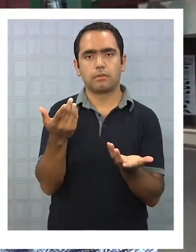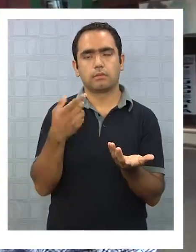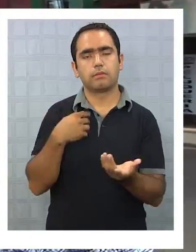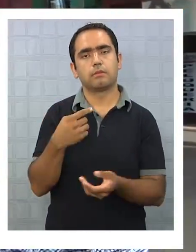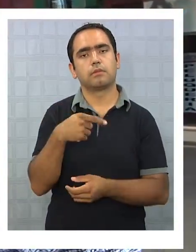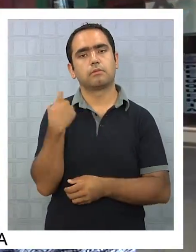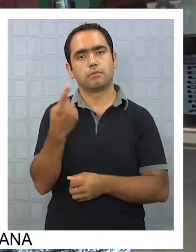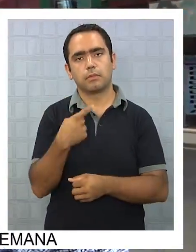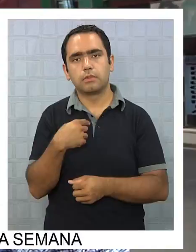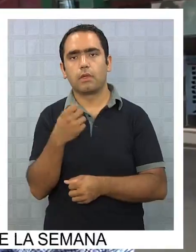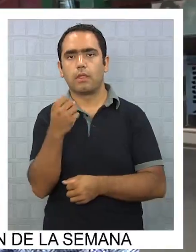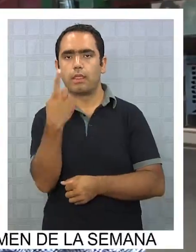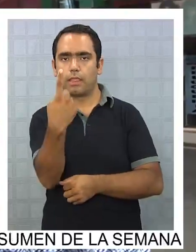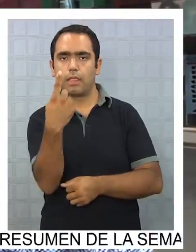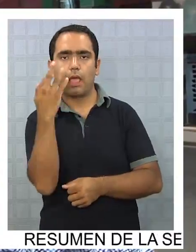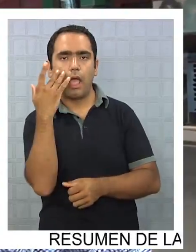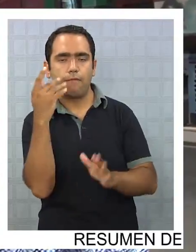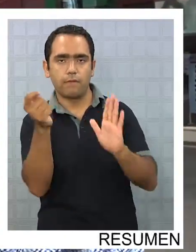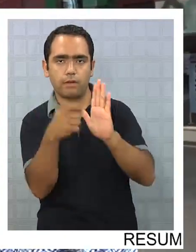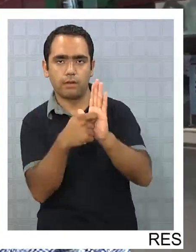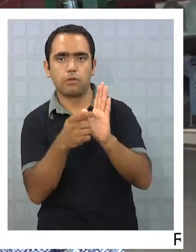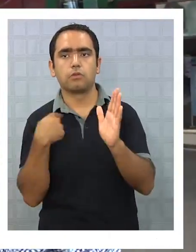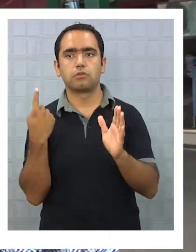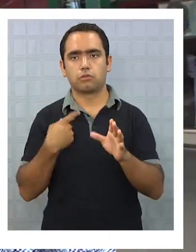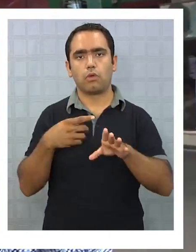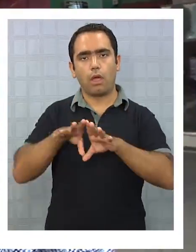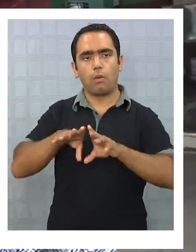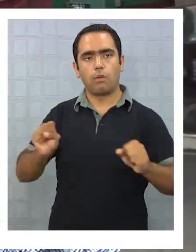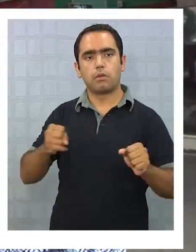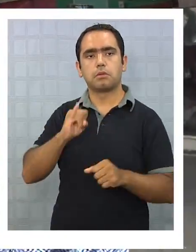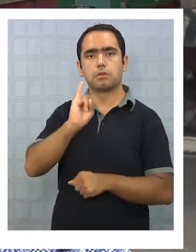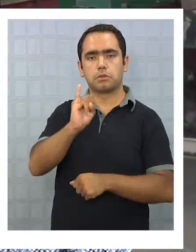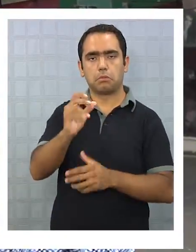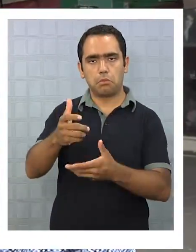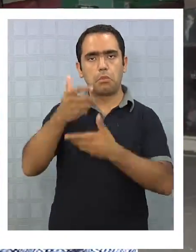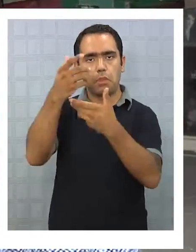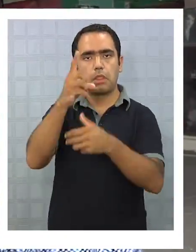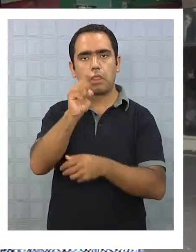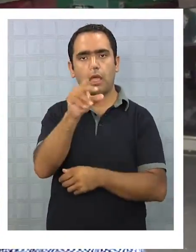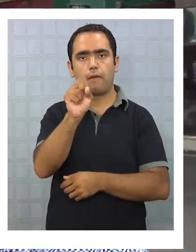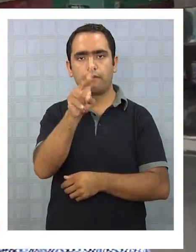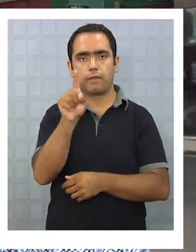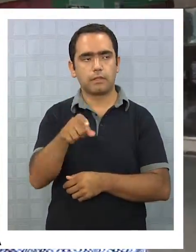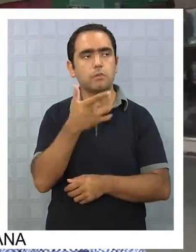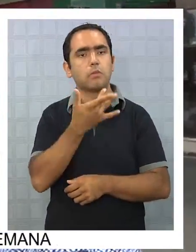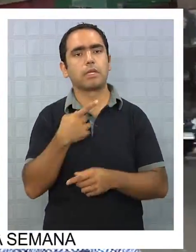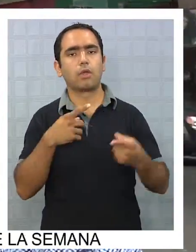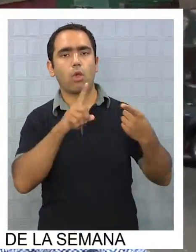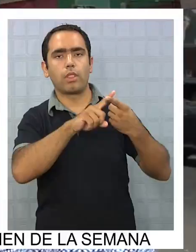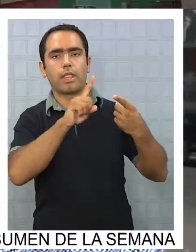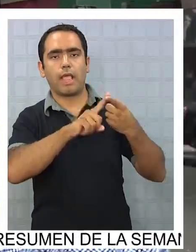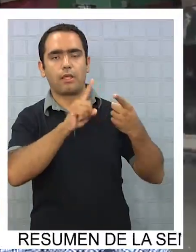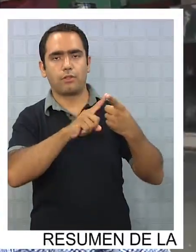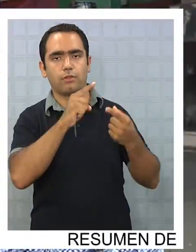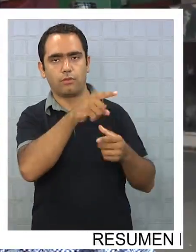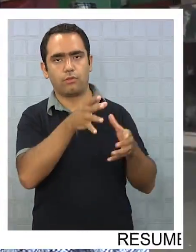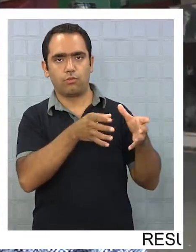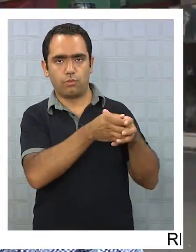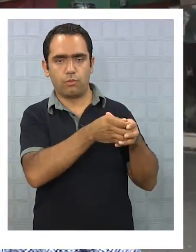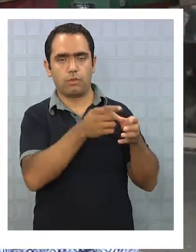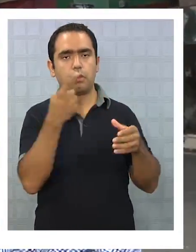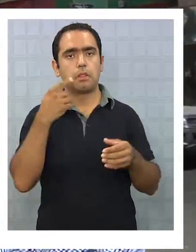1 de abril en un consejo acordamos la realización de la Copa Davis en relación a estos contactos que teníamos con la federación.